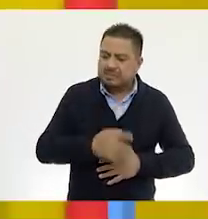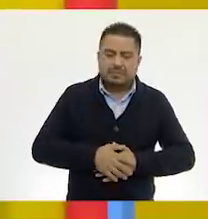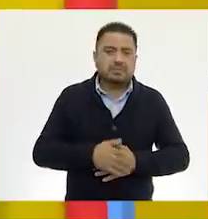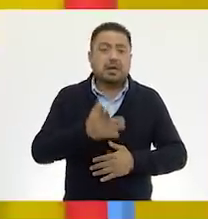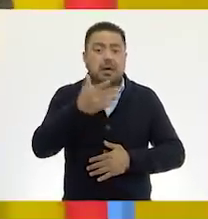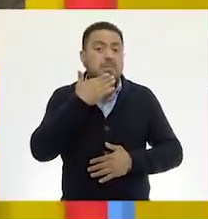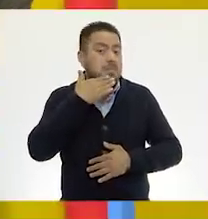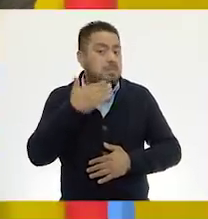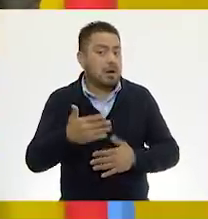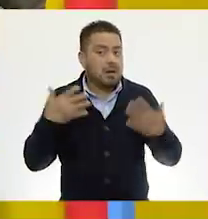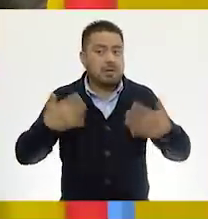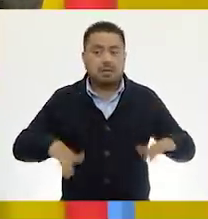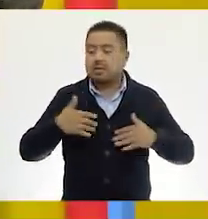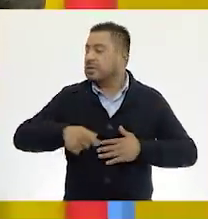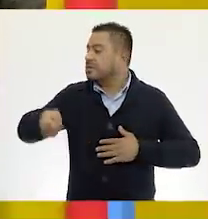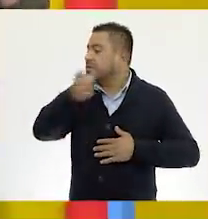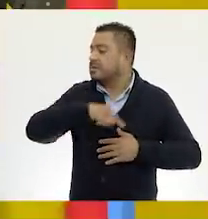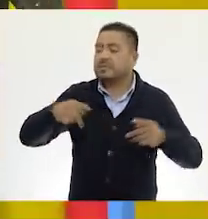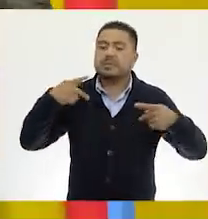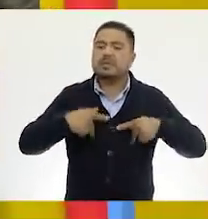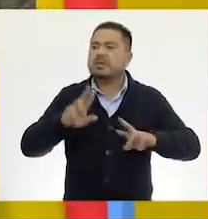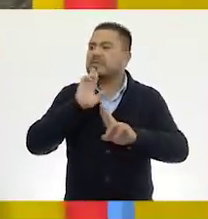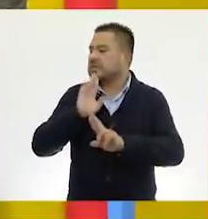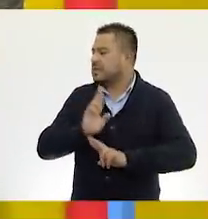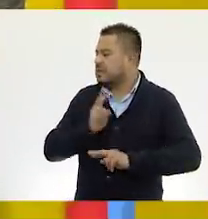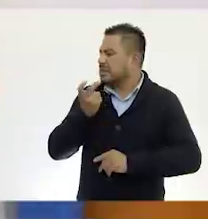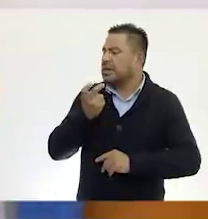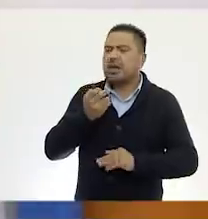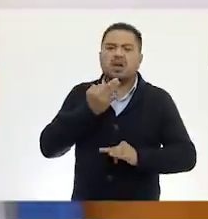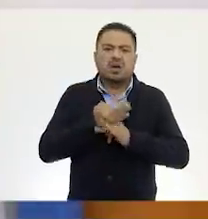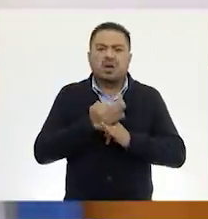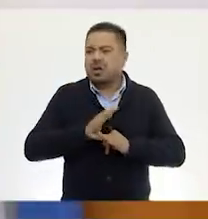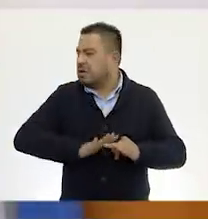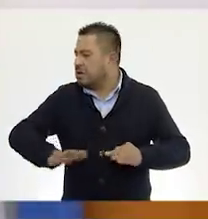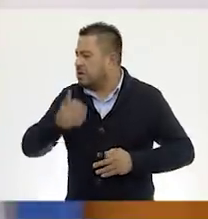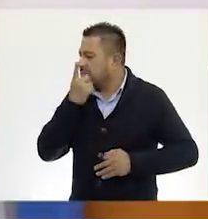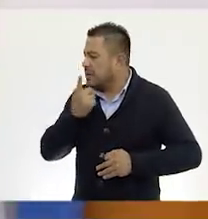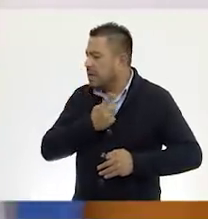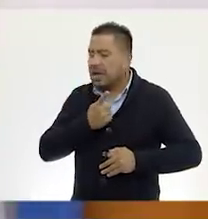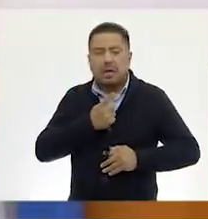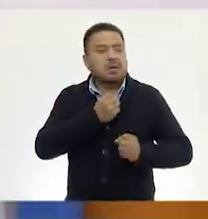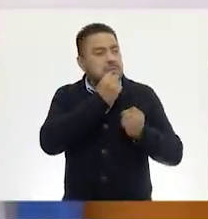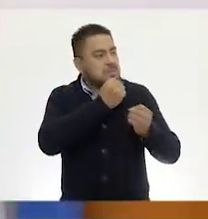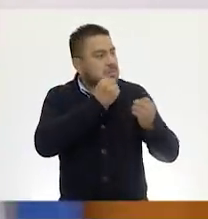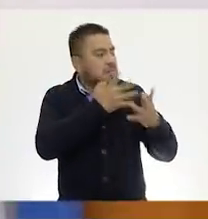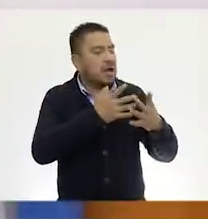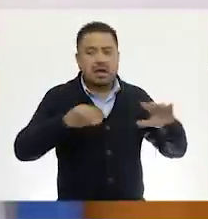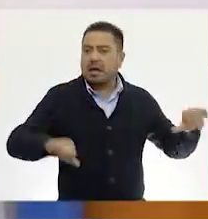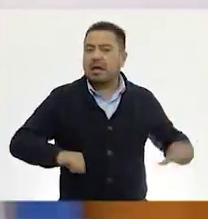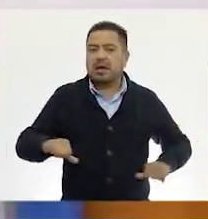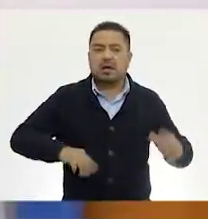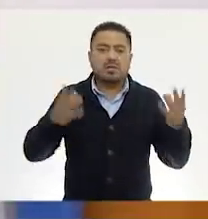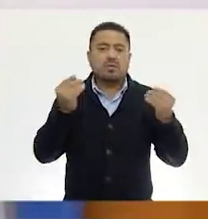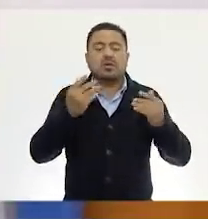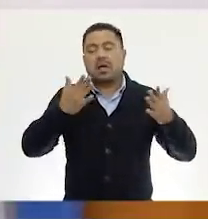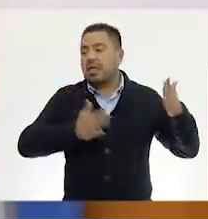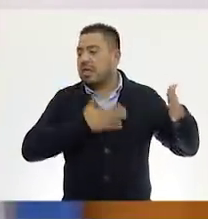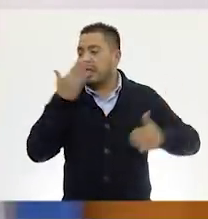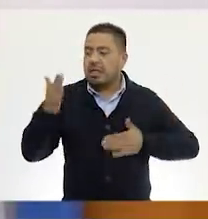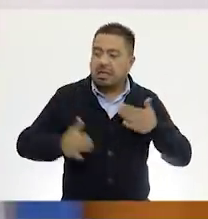Bien, muy bien. Allá, ¿qué te está contestando a ti? Muy bien. Allá, Paula, me dice que ha estado fantástico, que hay muchas actividades muy divertidas.